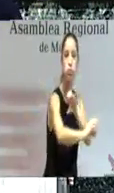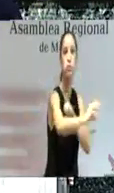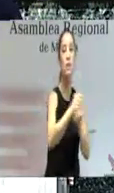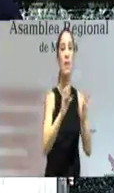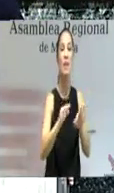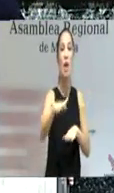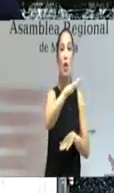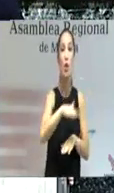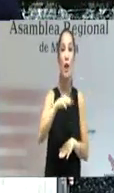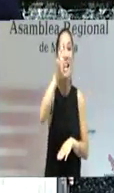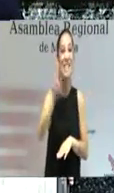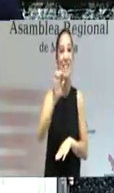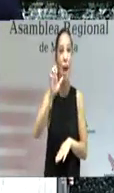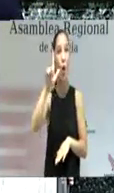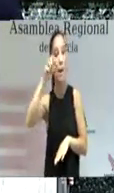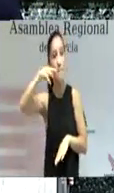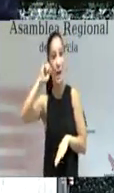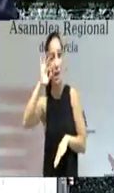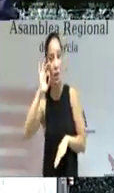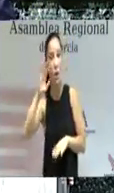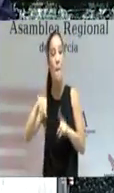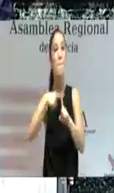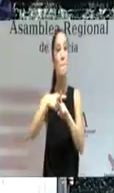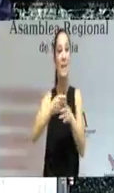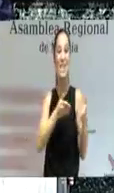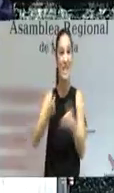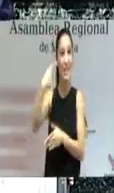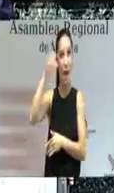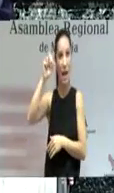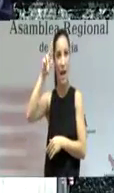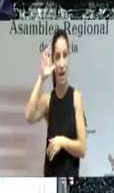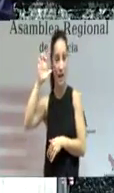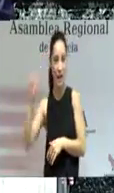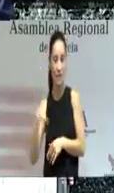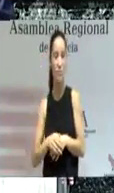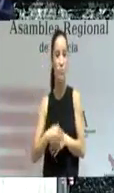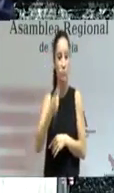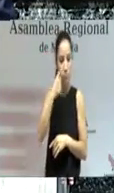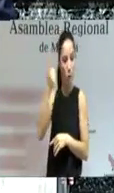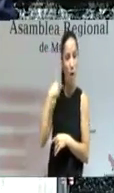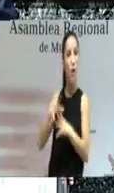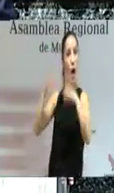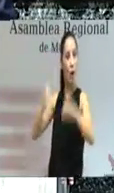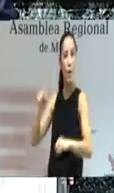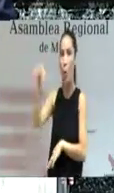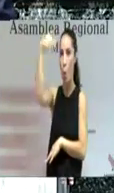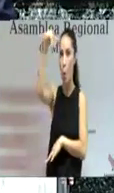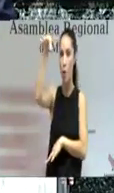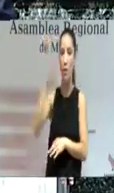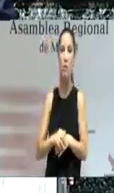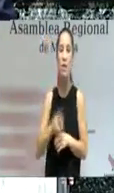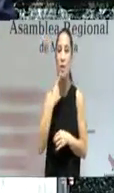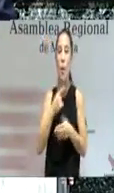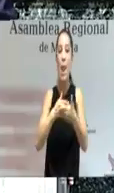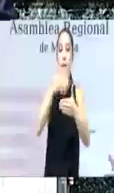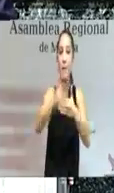Santiago el Mayor y Senda de los Garres. Hace tan solo un año se firmó un acuerdo único en España que fija fases